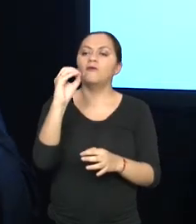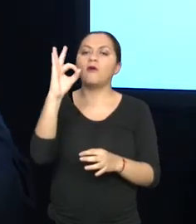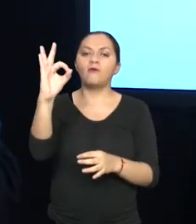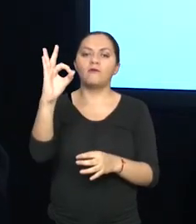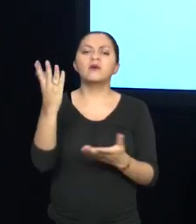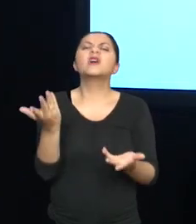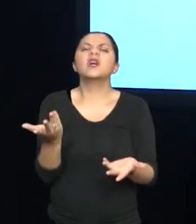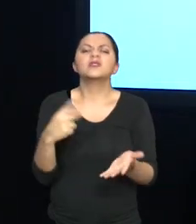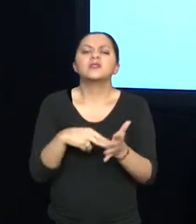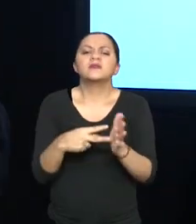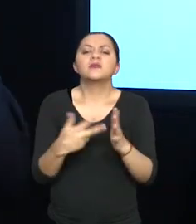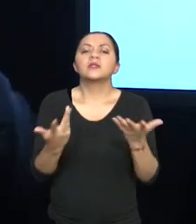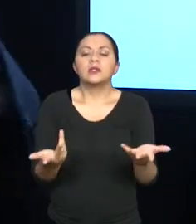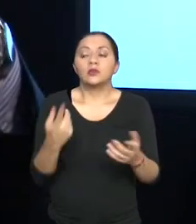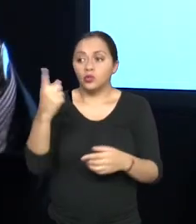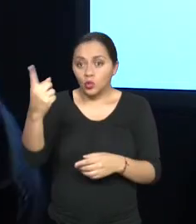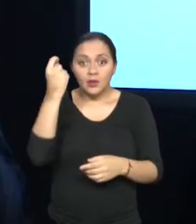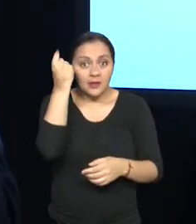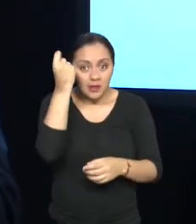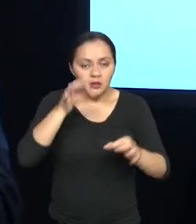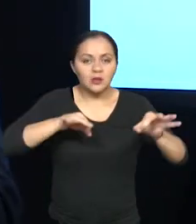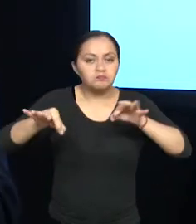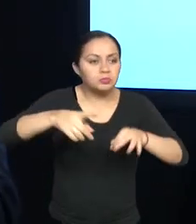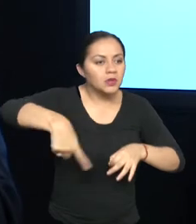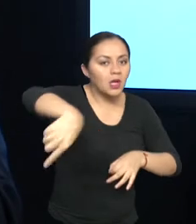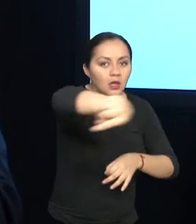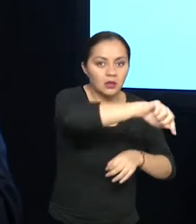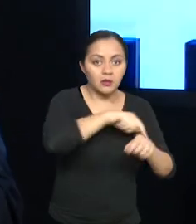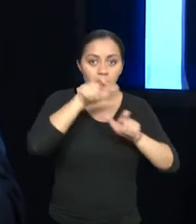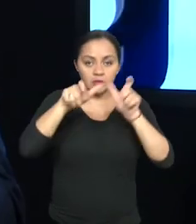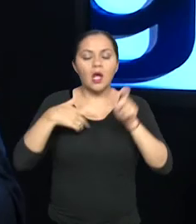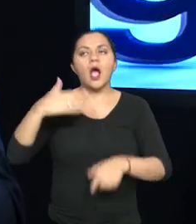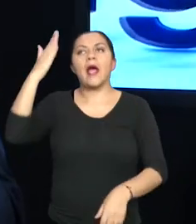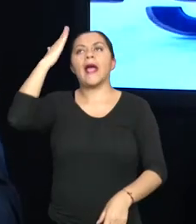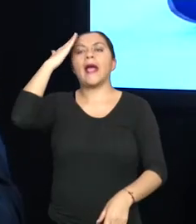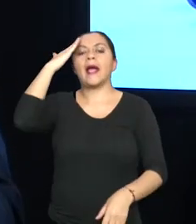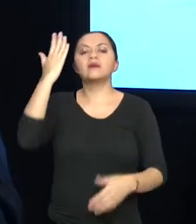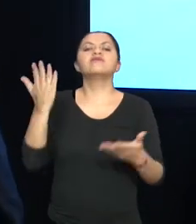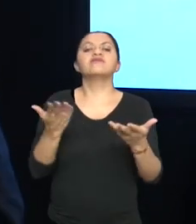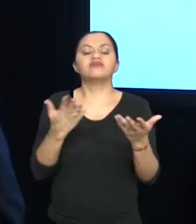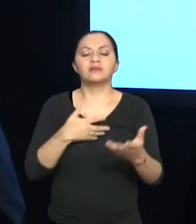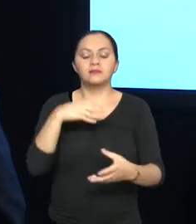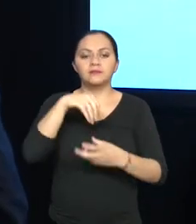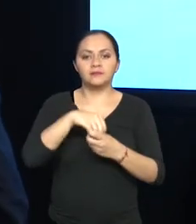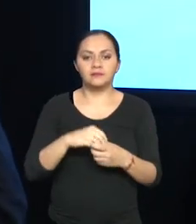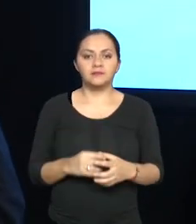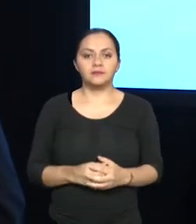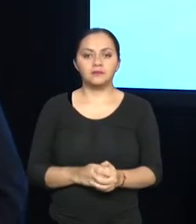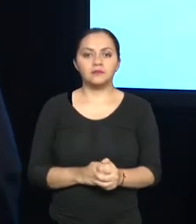harías entender a la sociedad en general cuáles son las conveniencias del precio FOB? Bueno,